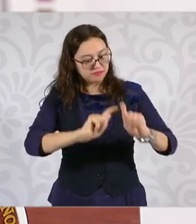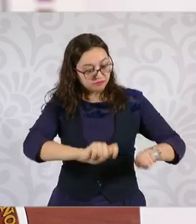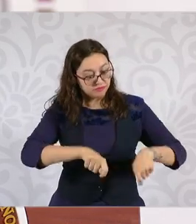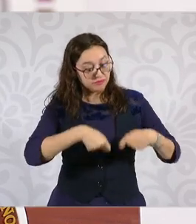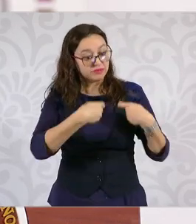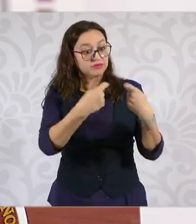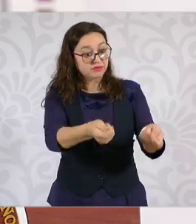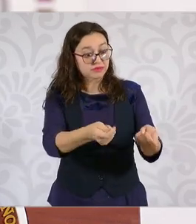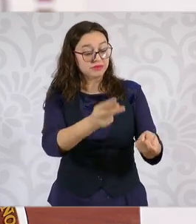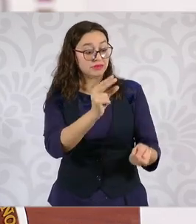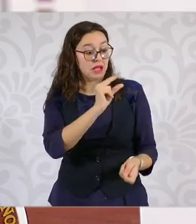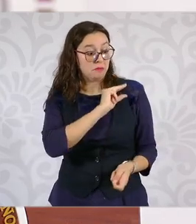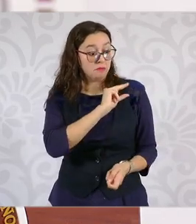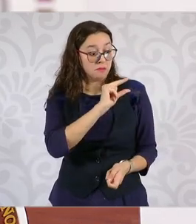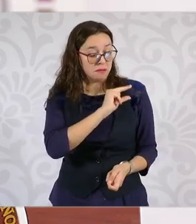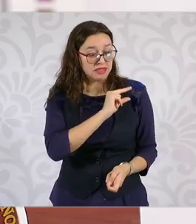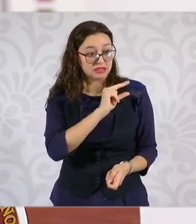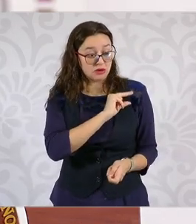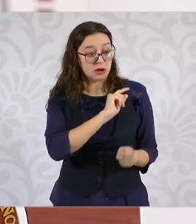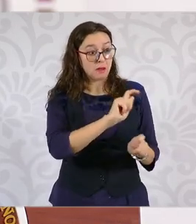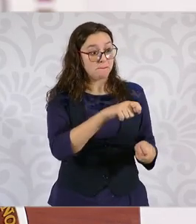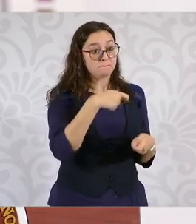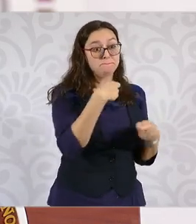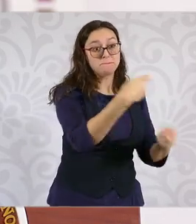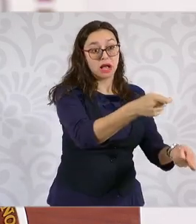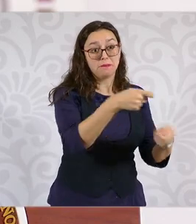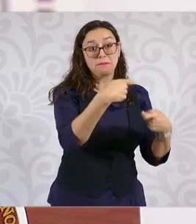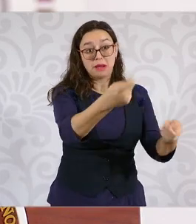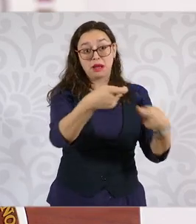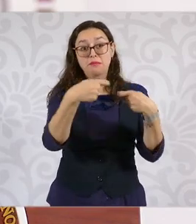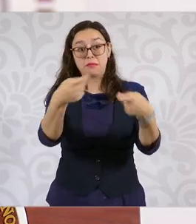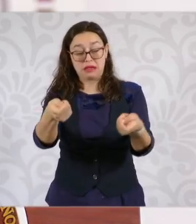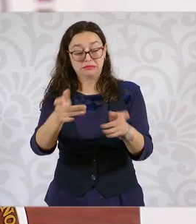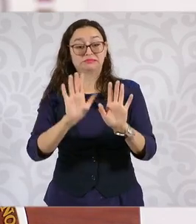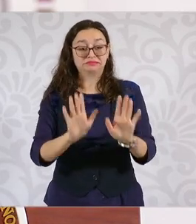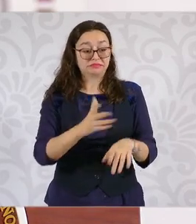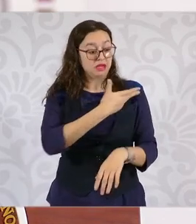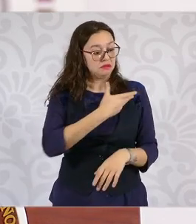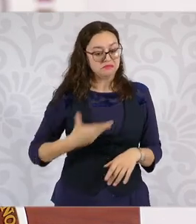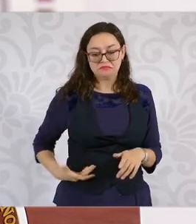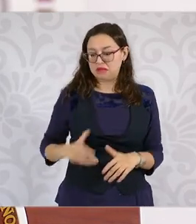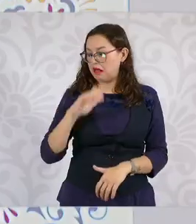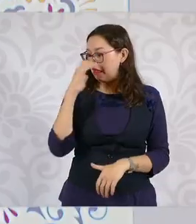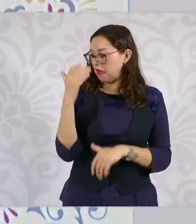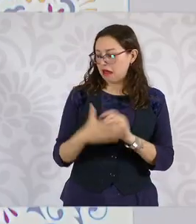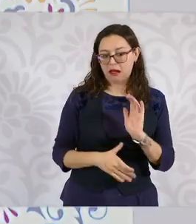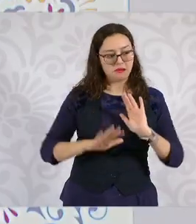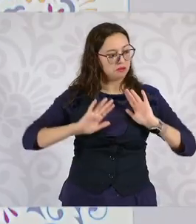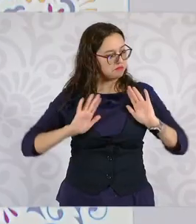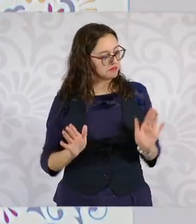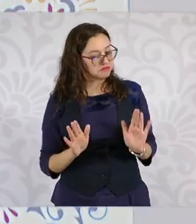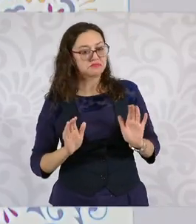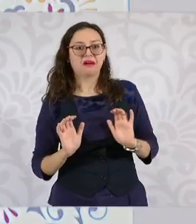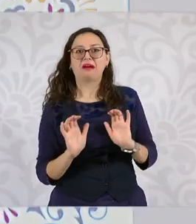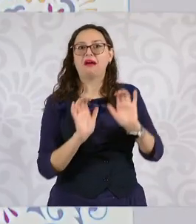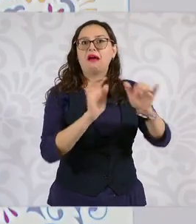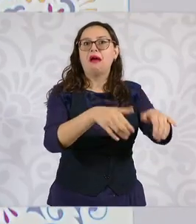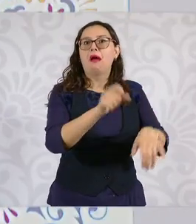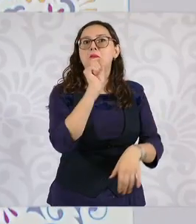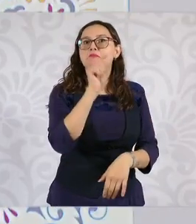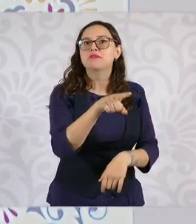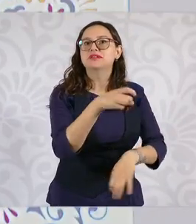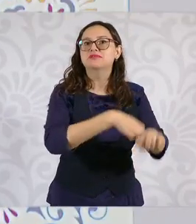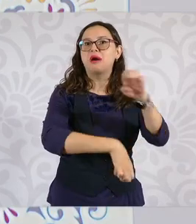Hubo empresas que se vieron beneficiadas de esa privatización, sale del gobierno y se va a